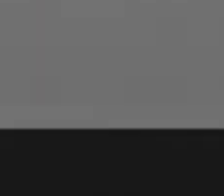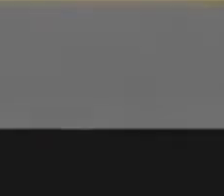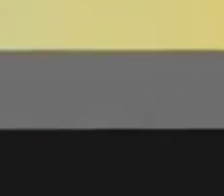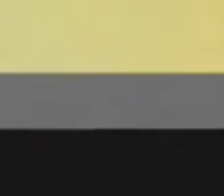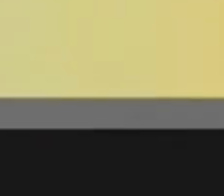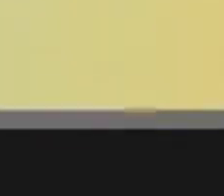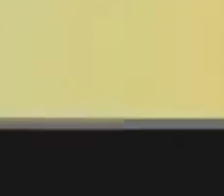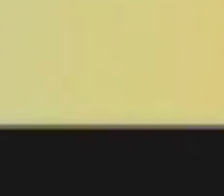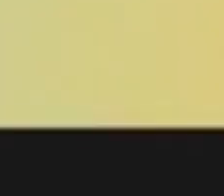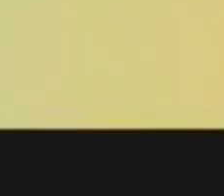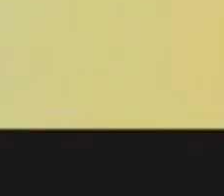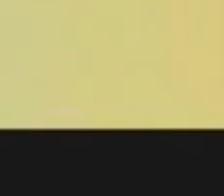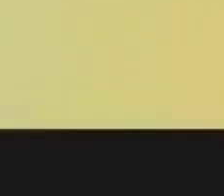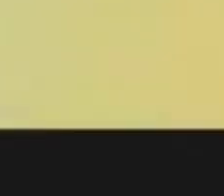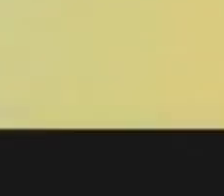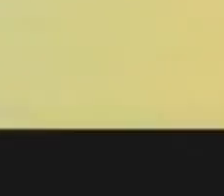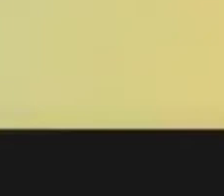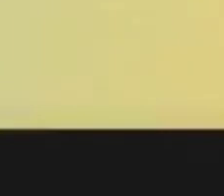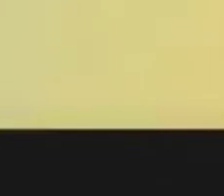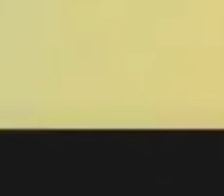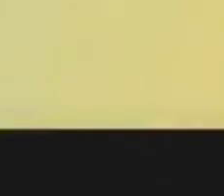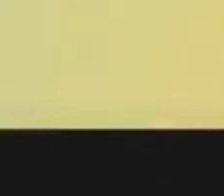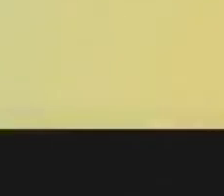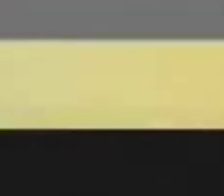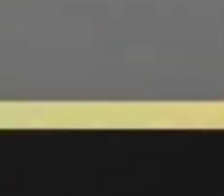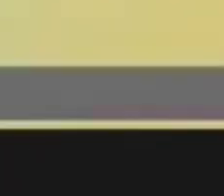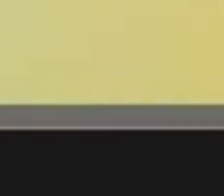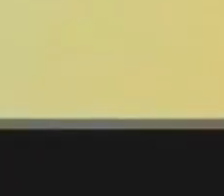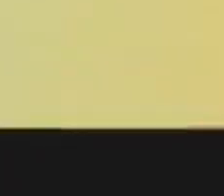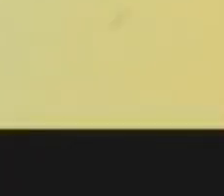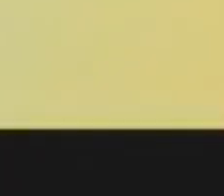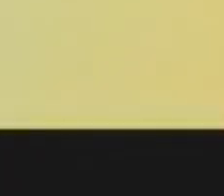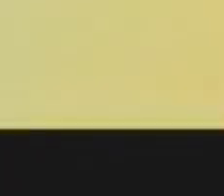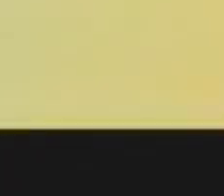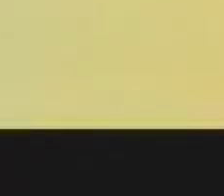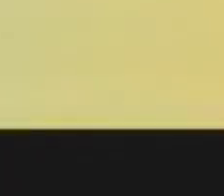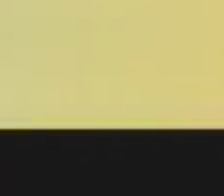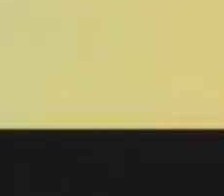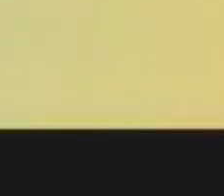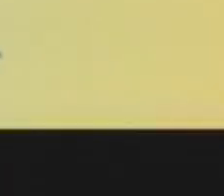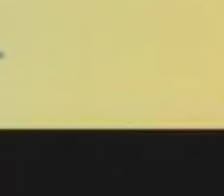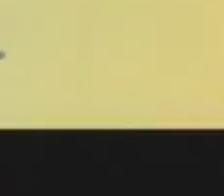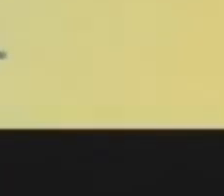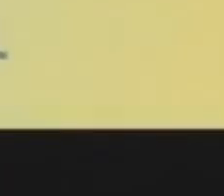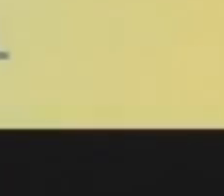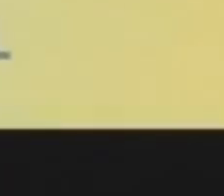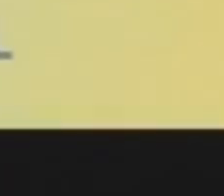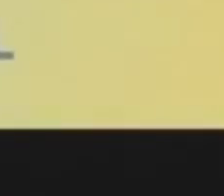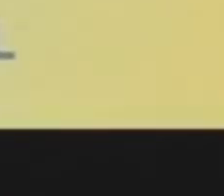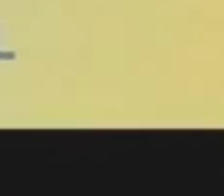A continuación, transmisión especial,